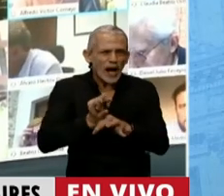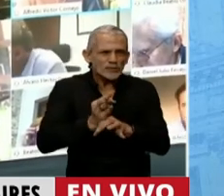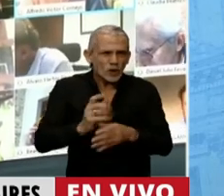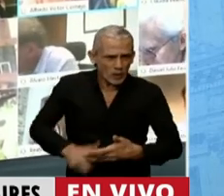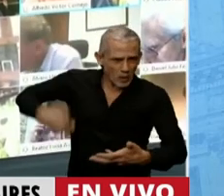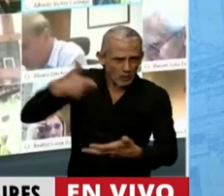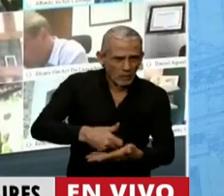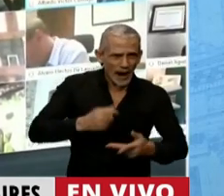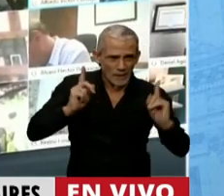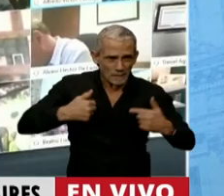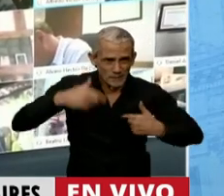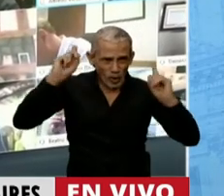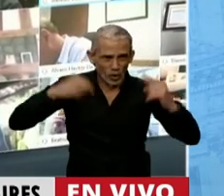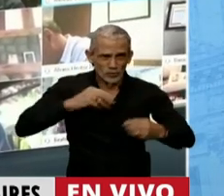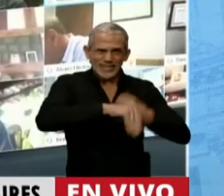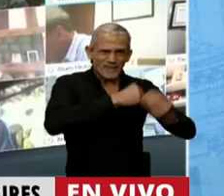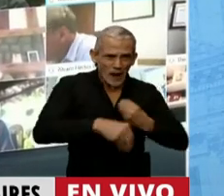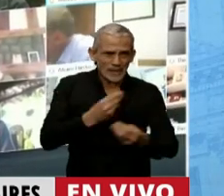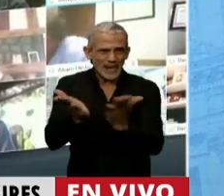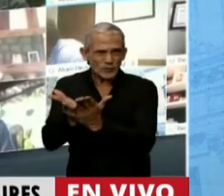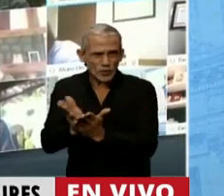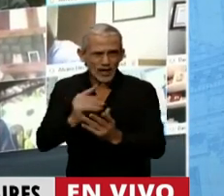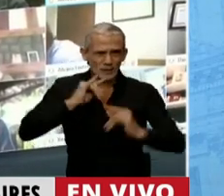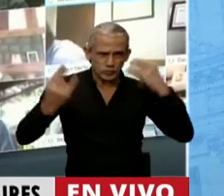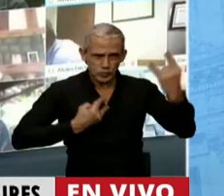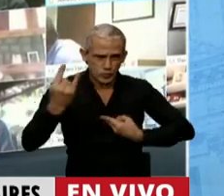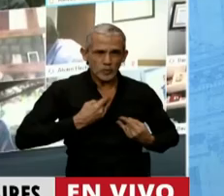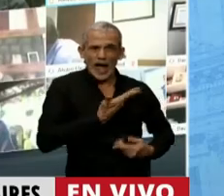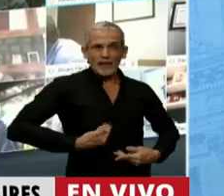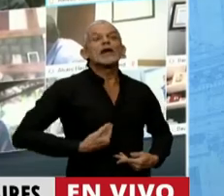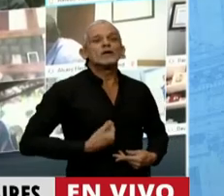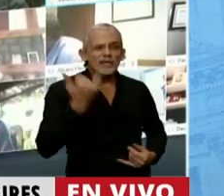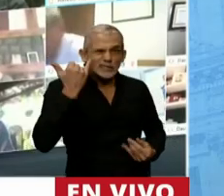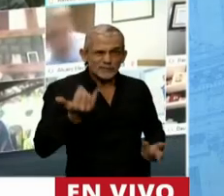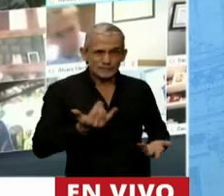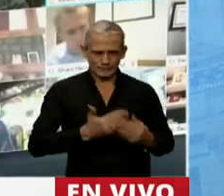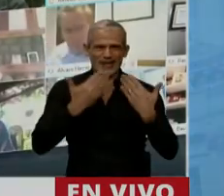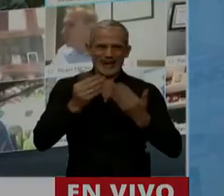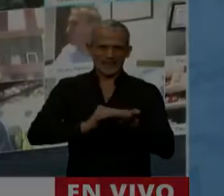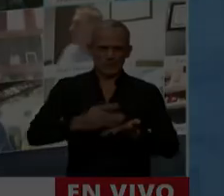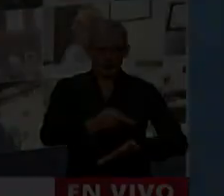estamos obteniendo, los docentes, las familias y los estudiantes. Porque el Estado... Bien, gracias. Gracias, diputada.